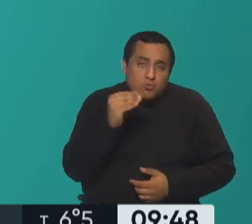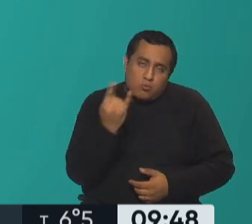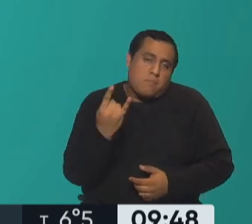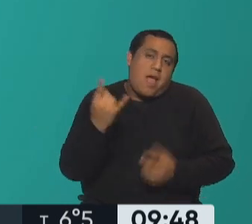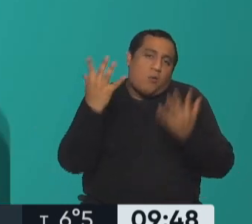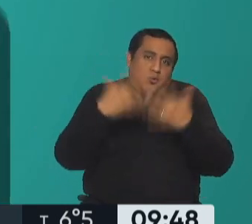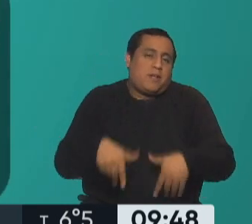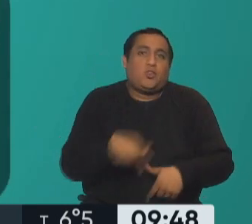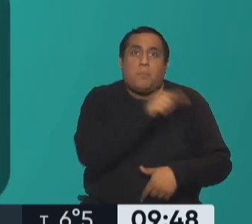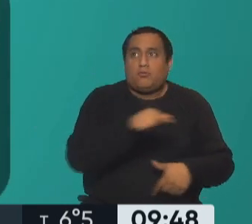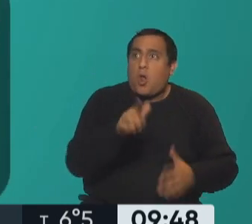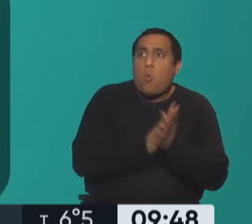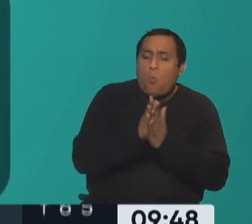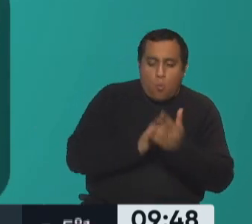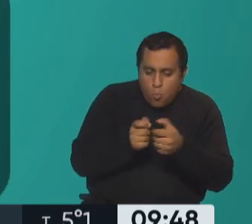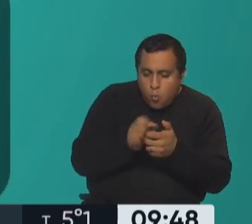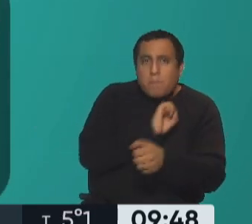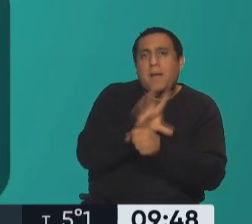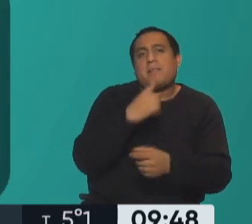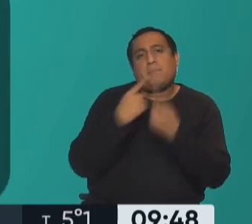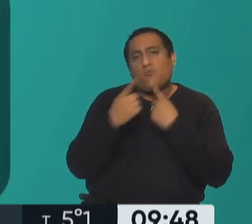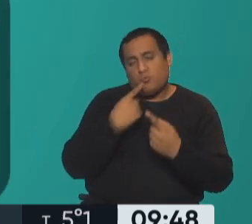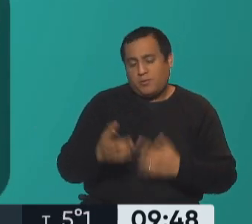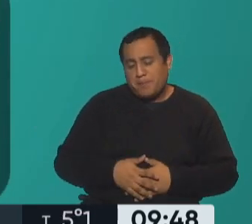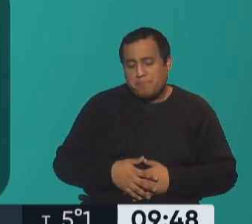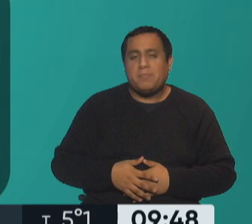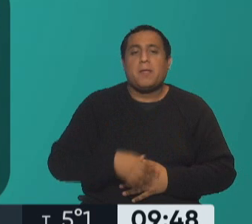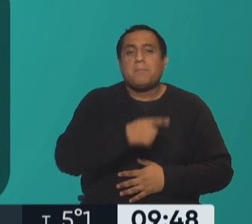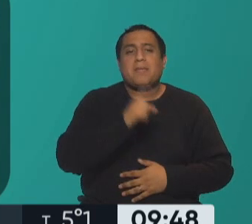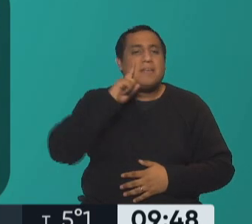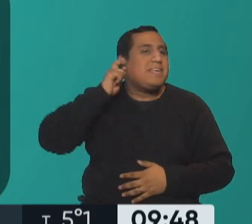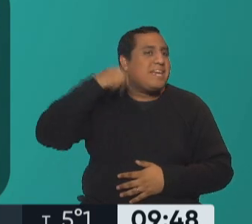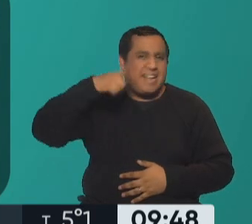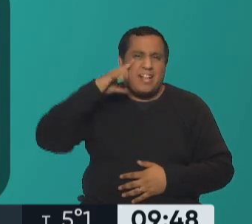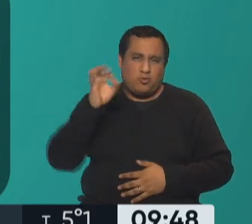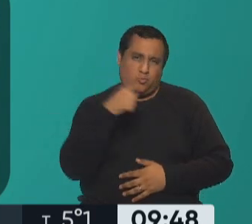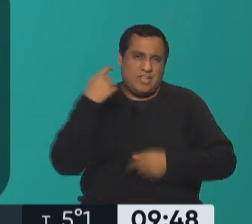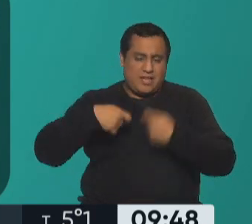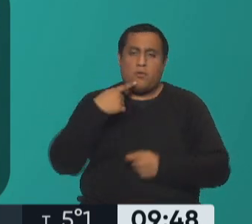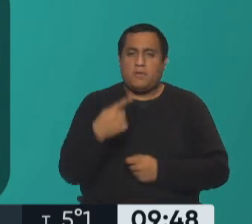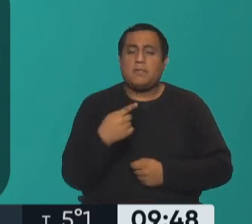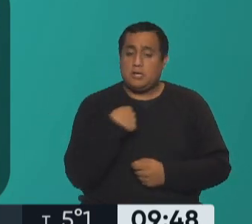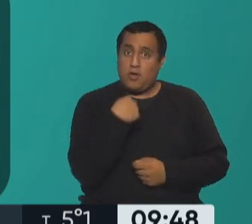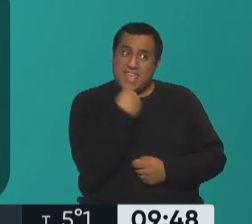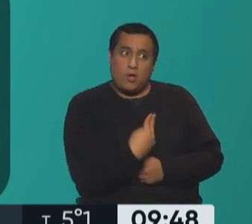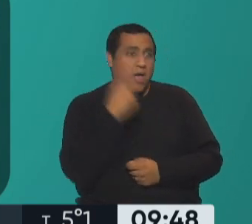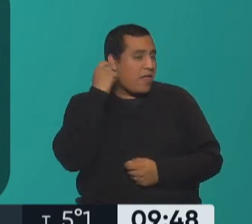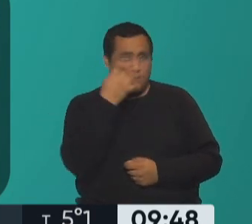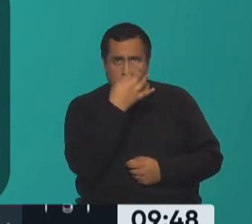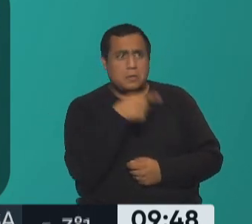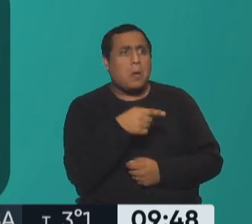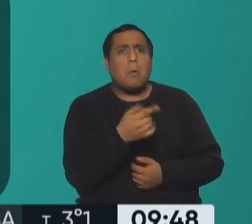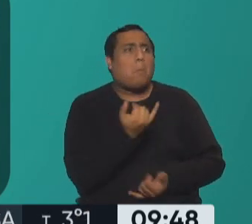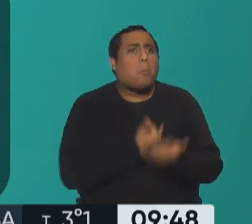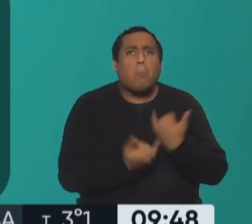el televidente si tengo la oportunidad de hablar con esta genial profesional lo hago Ignacio de Santiago del Estero dice mi hijo tiene 12 años no me cuenta mucho